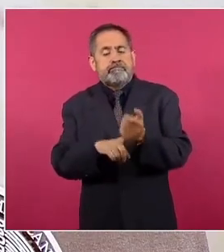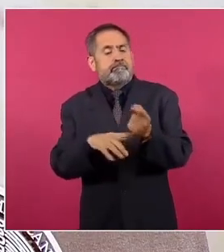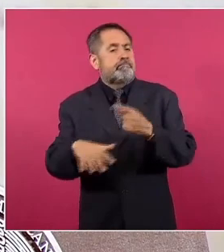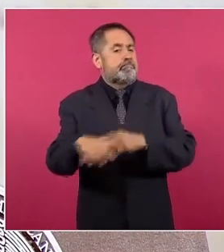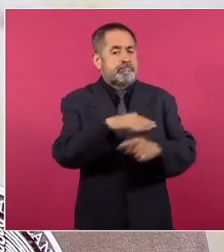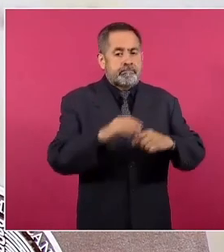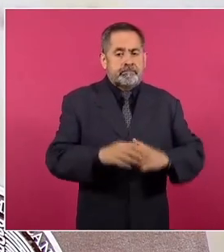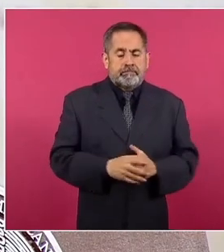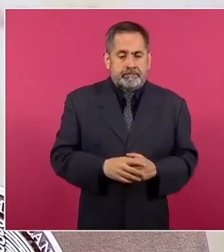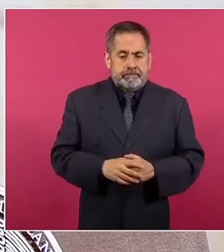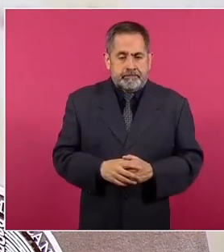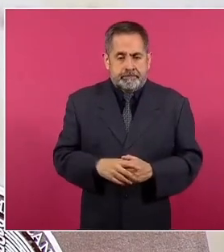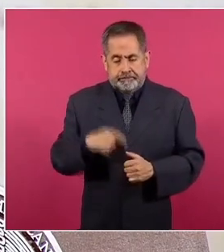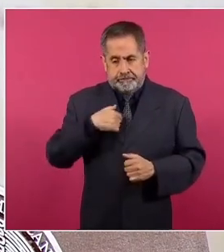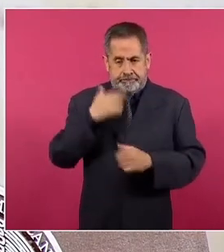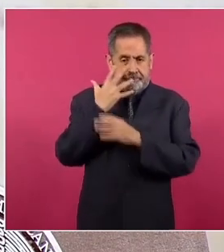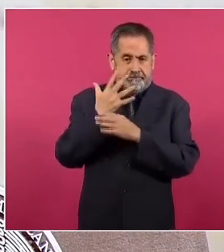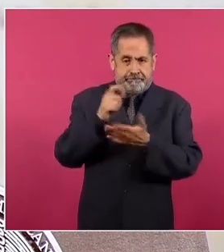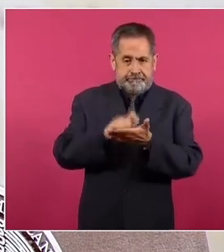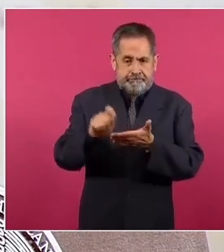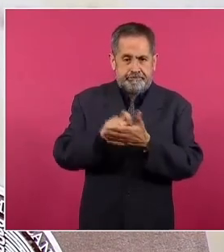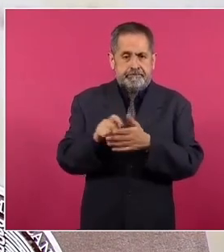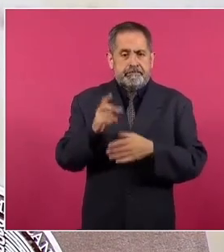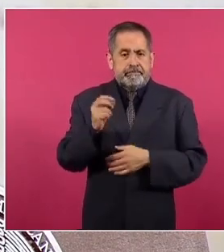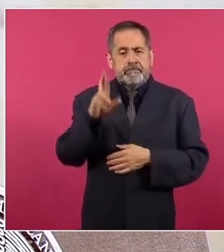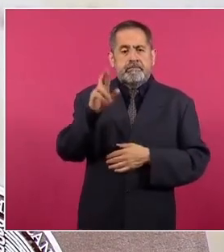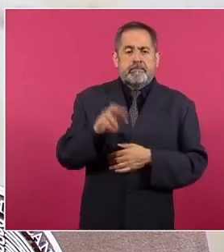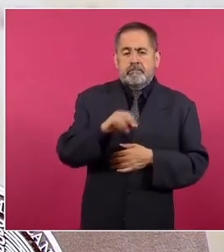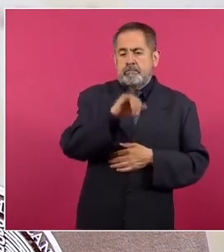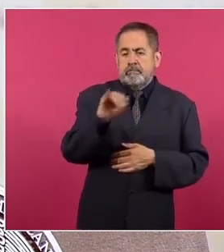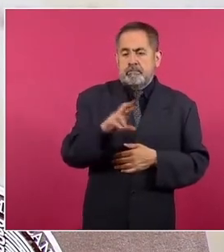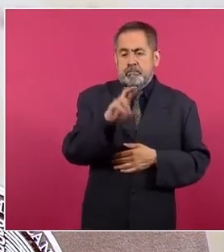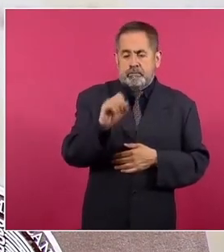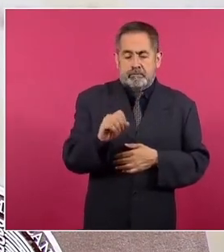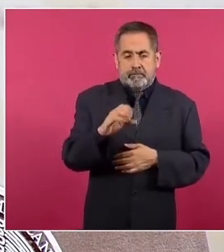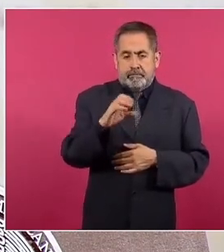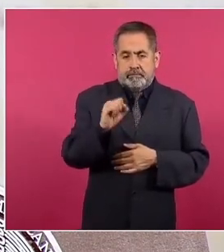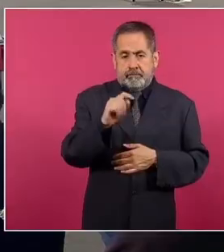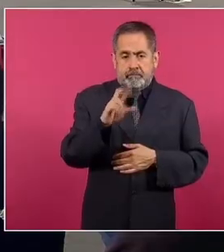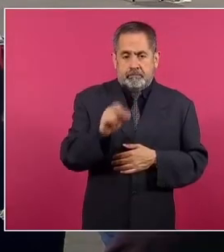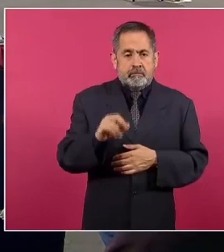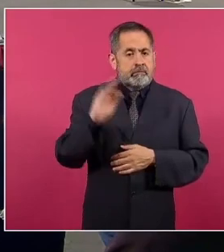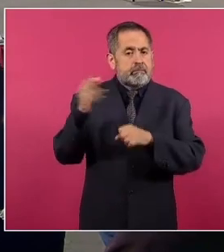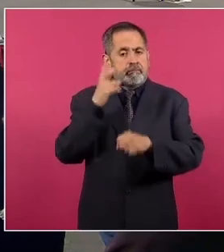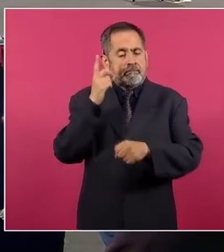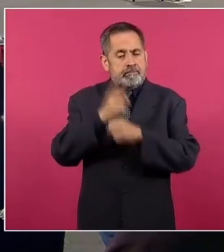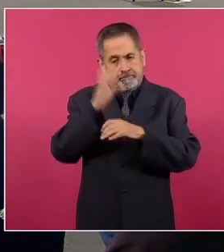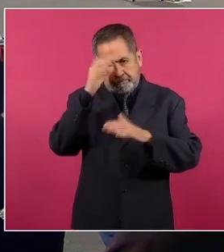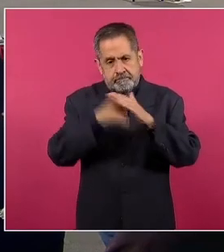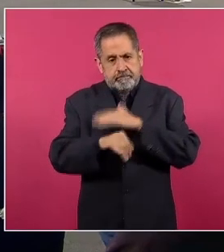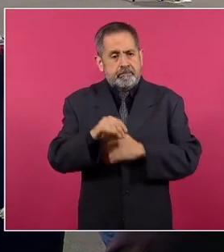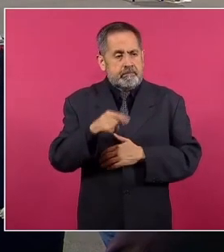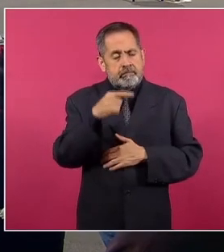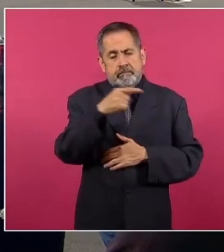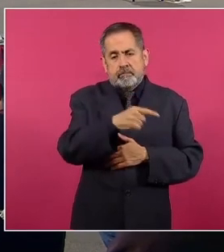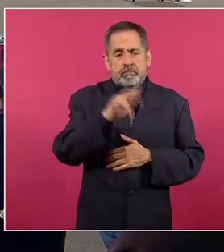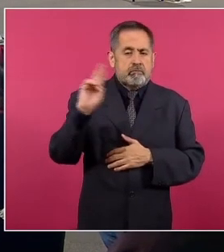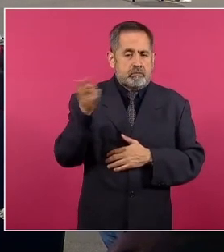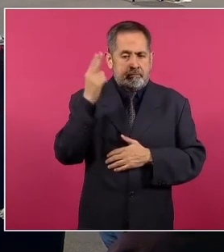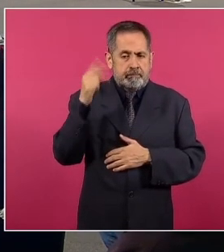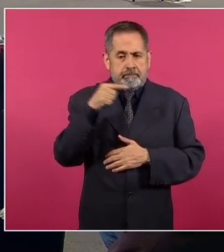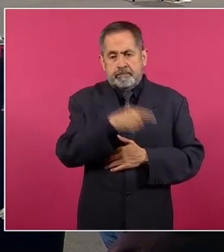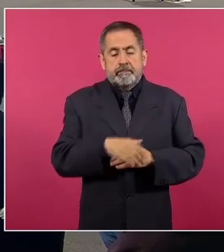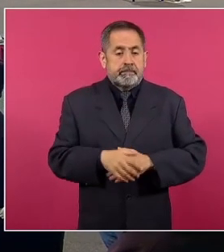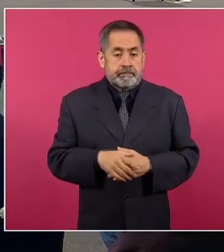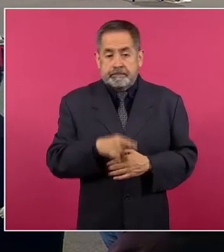Voy a citar al doctor Jorge Lumbreras Castro de la Facultad de Ciencias Políticas y Sociales de la UNAM.